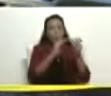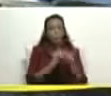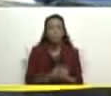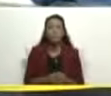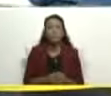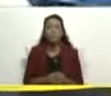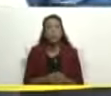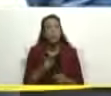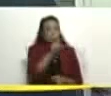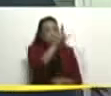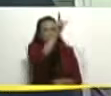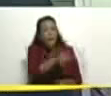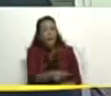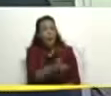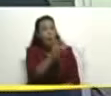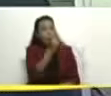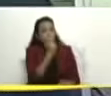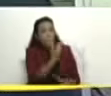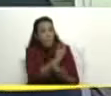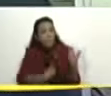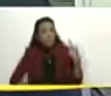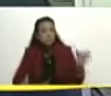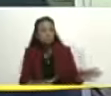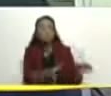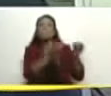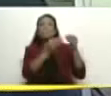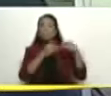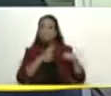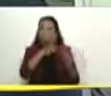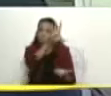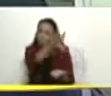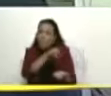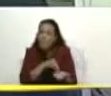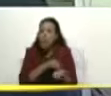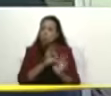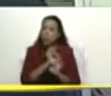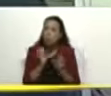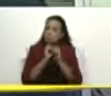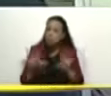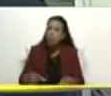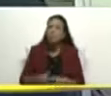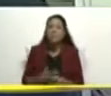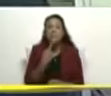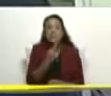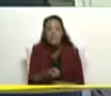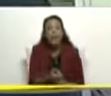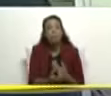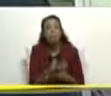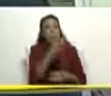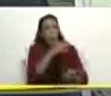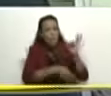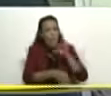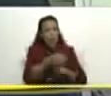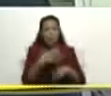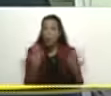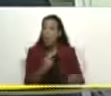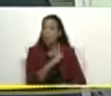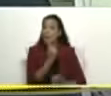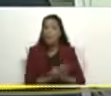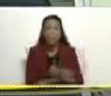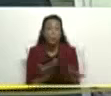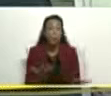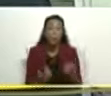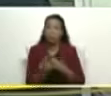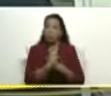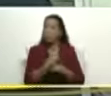recoge esa fuerza sagrada de nuestro pueblo y aquí estamos bajo la primisa y si quiere decir algo presidente que no van a poder con nosotros